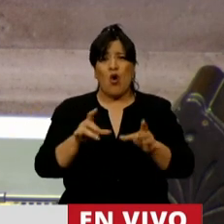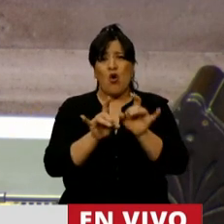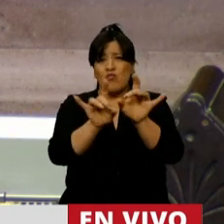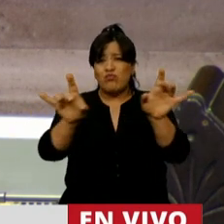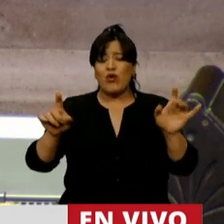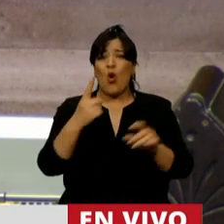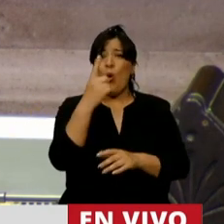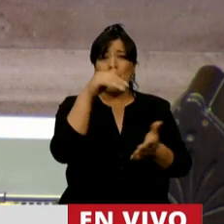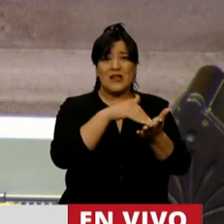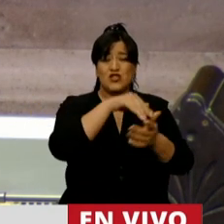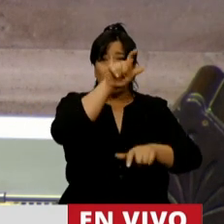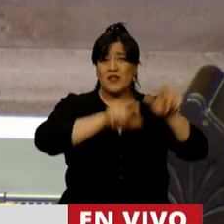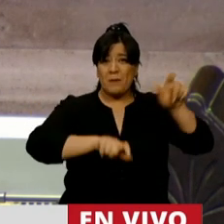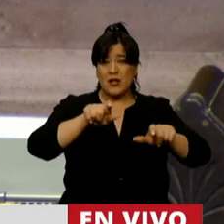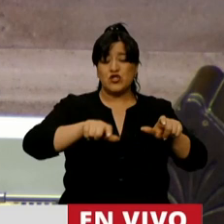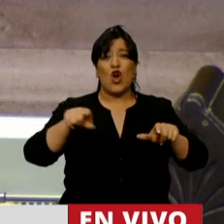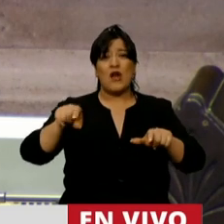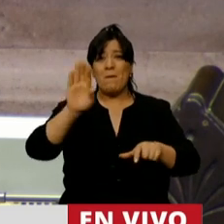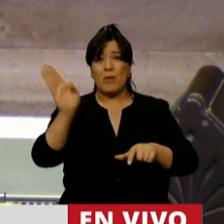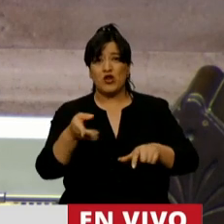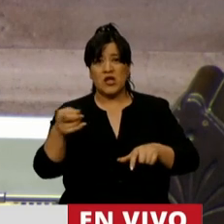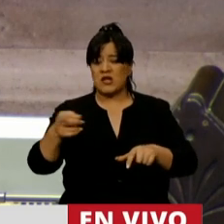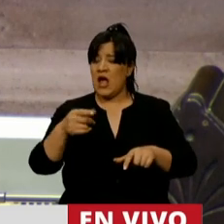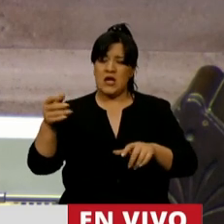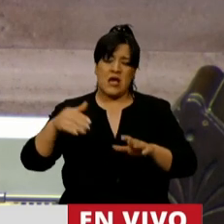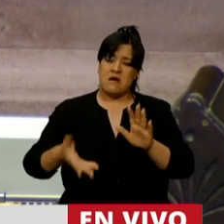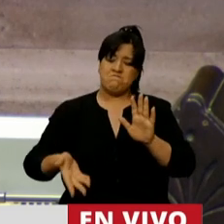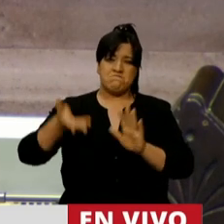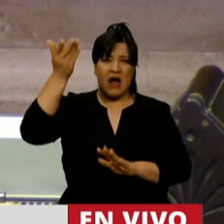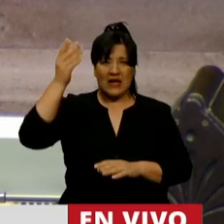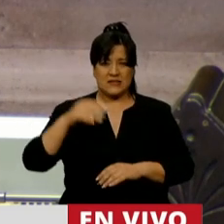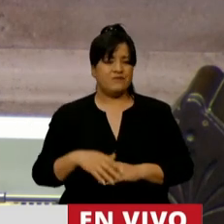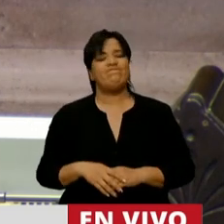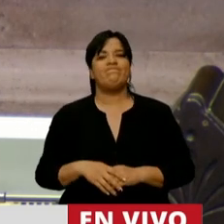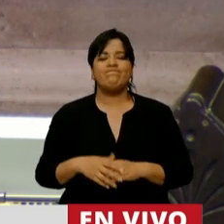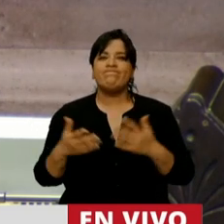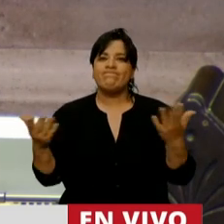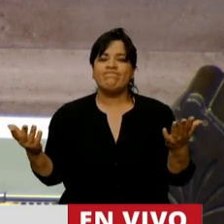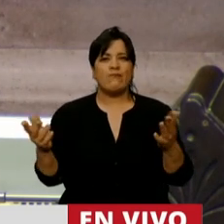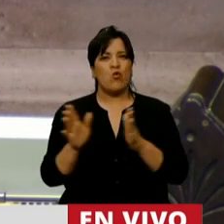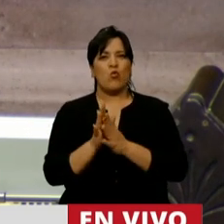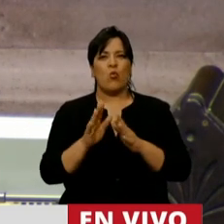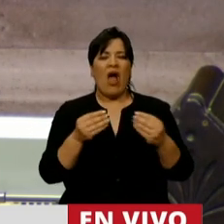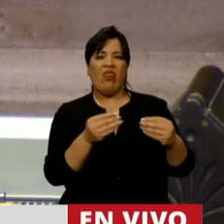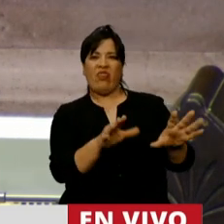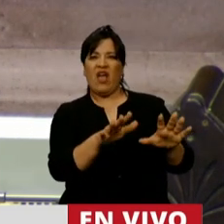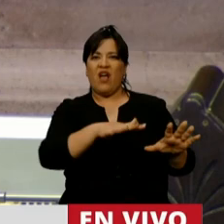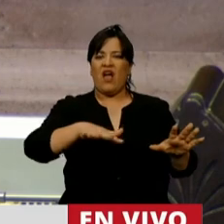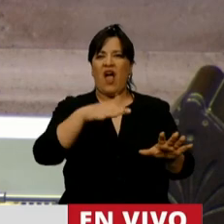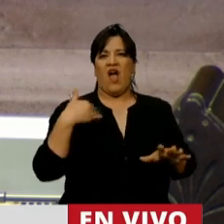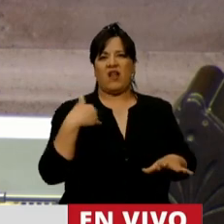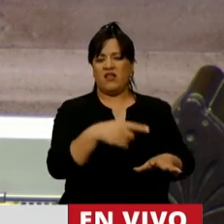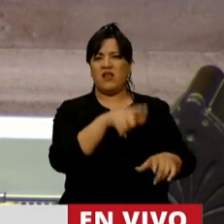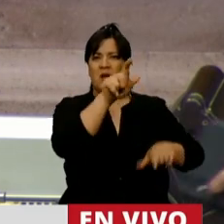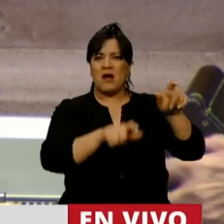por millón de habitantes más altas. Señor Presidente, no dejemos solos a los argentinos. Muchas